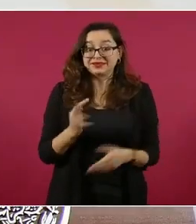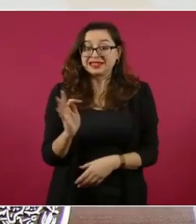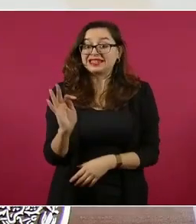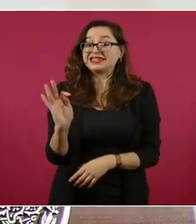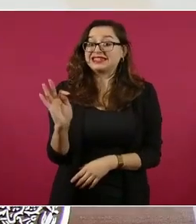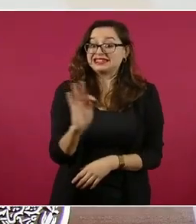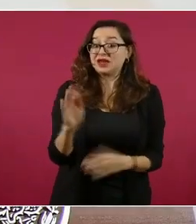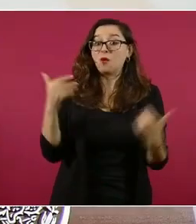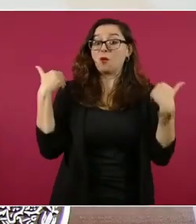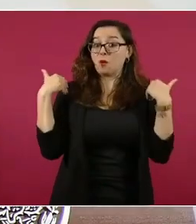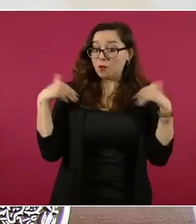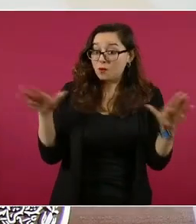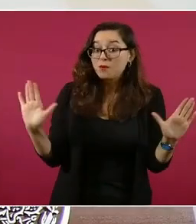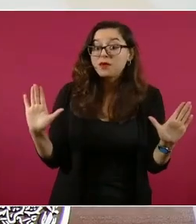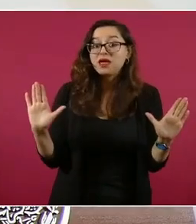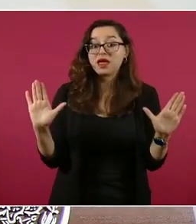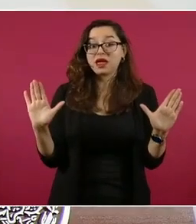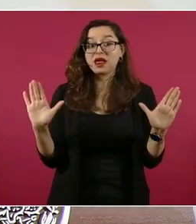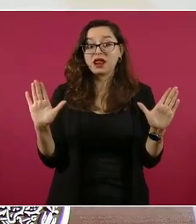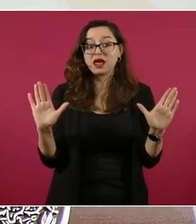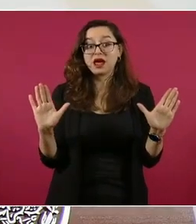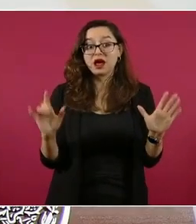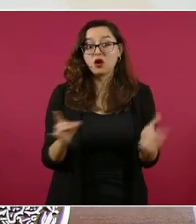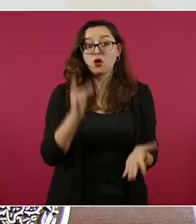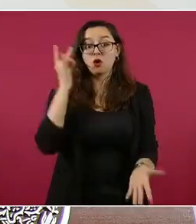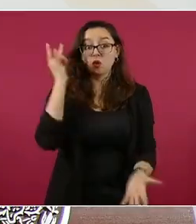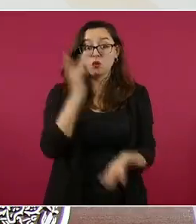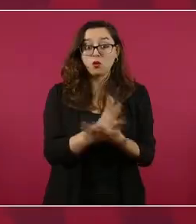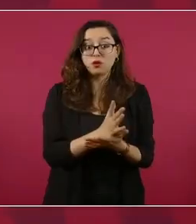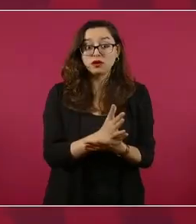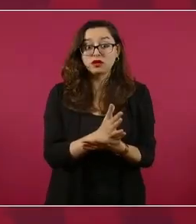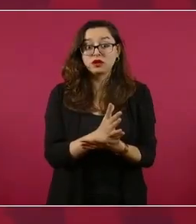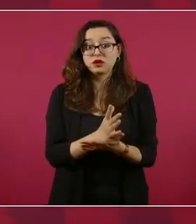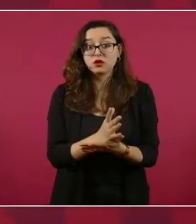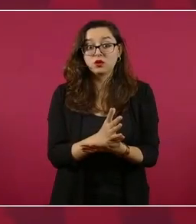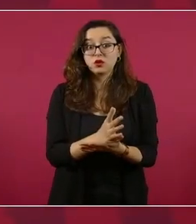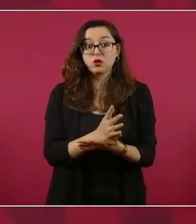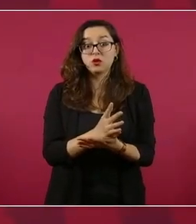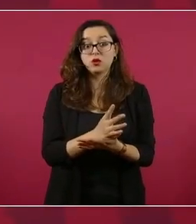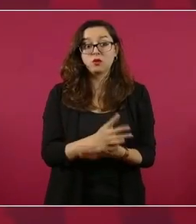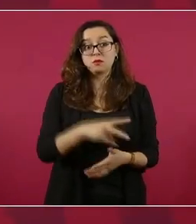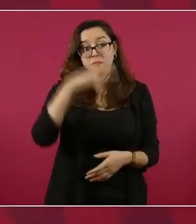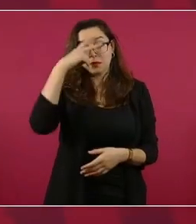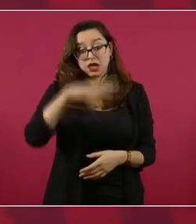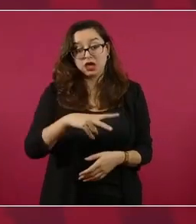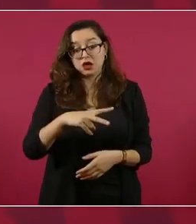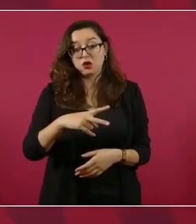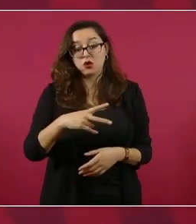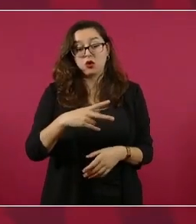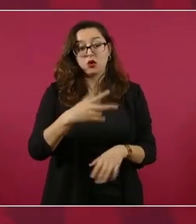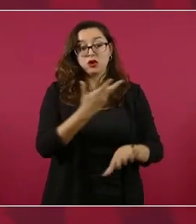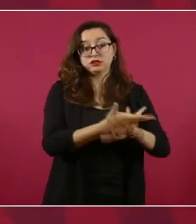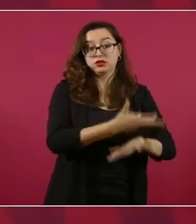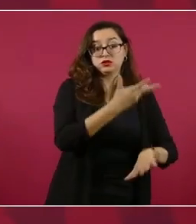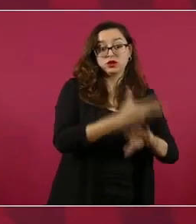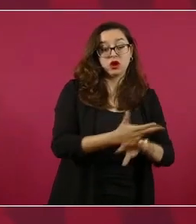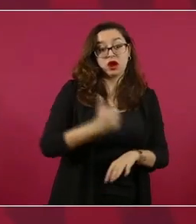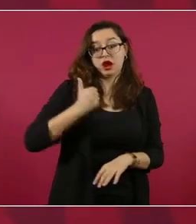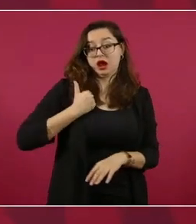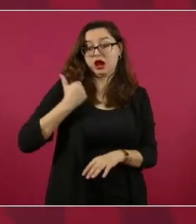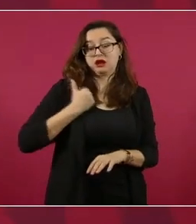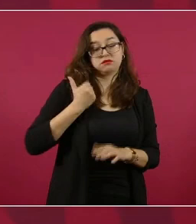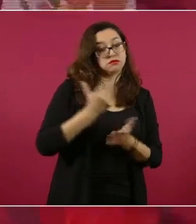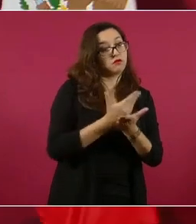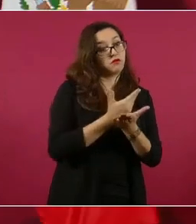un acuerdo bilateral, México, Estados Unidos, sin Canadá, y